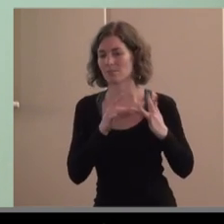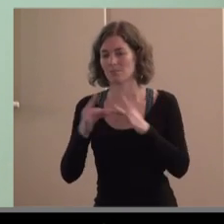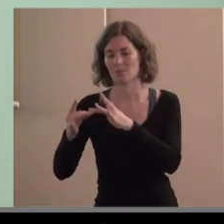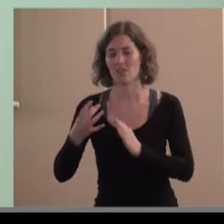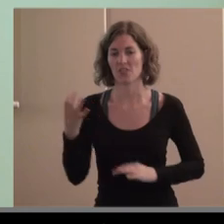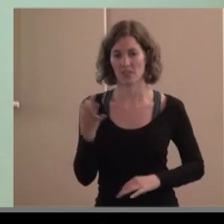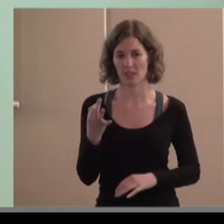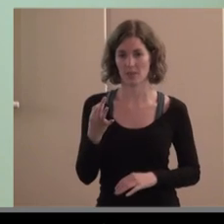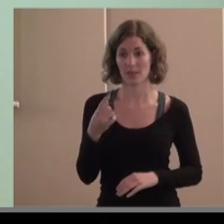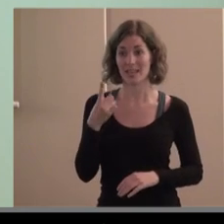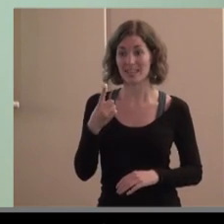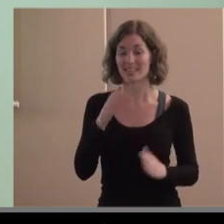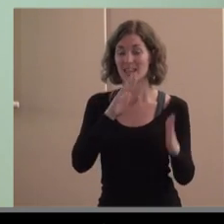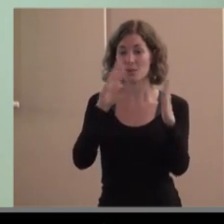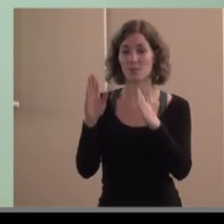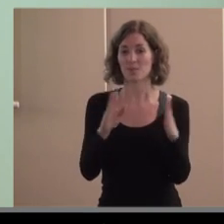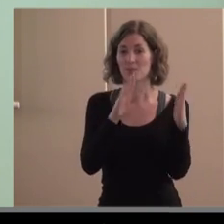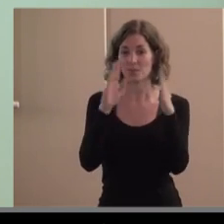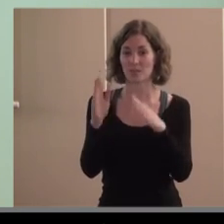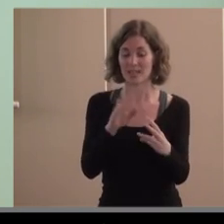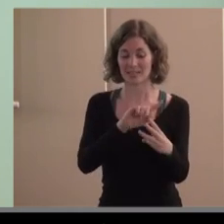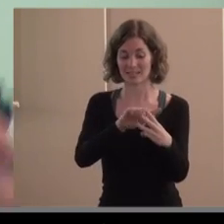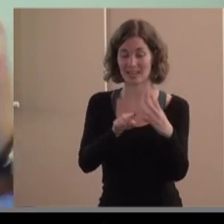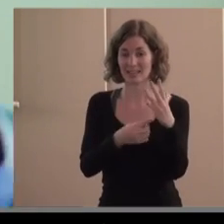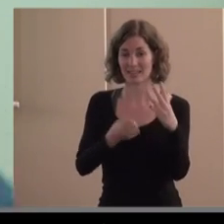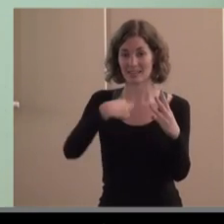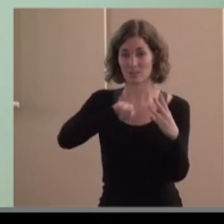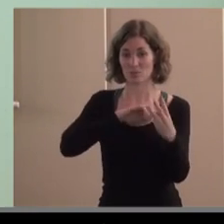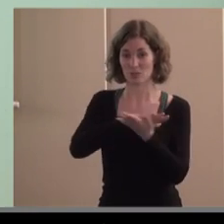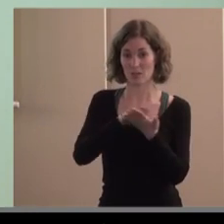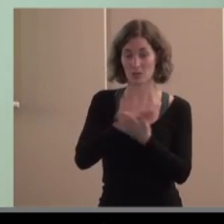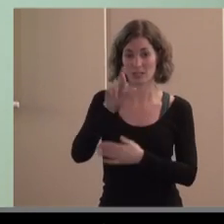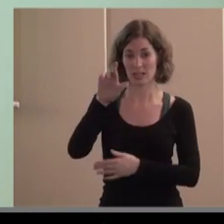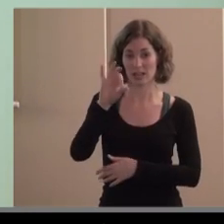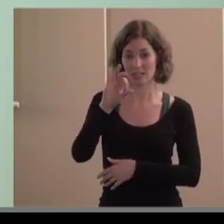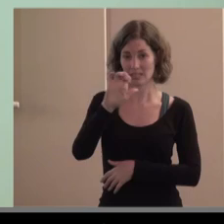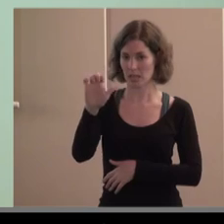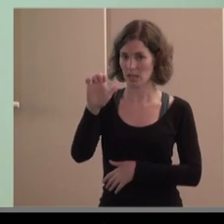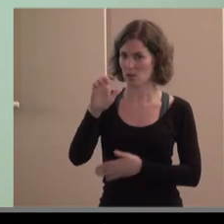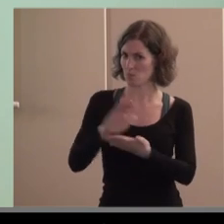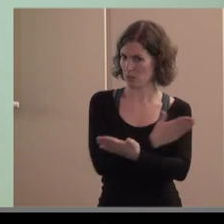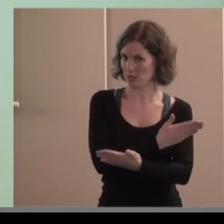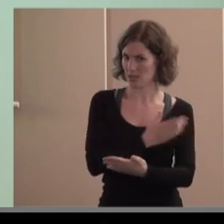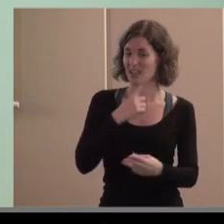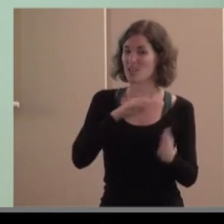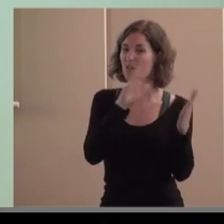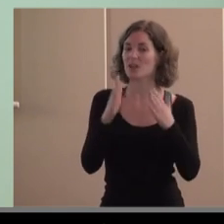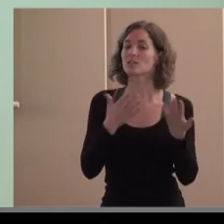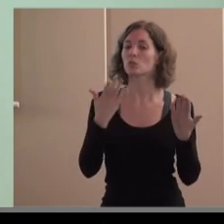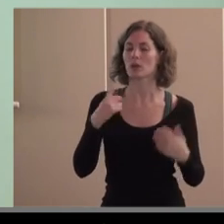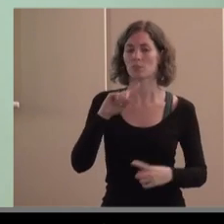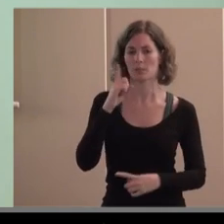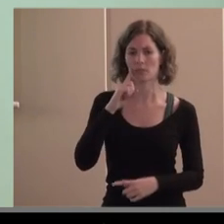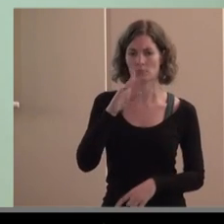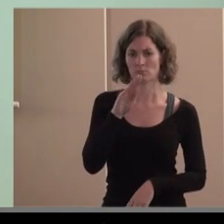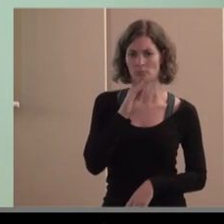y pasar de las tres fases que yo creo que nos situamos con el tema de la RSE primero cabreo cuando apareció